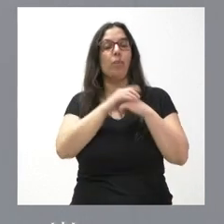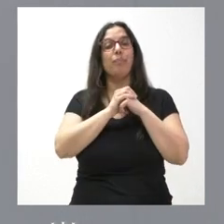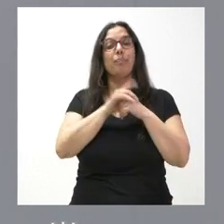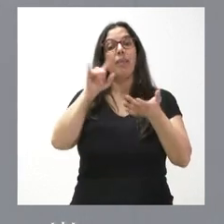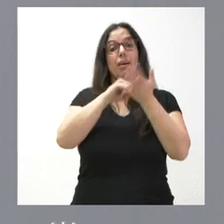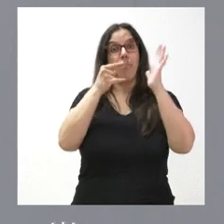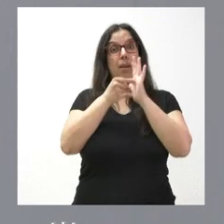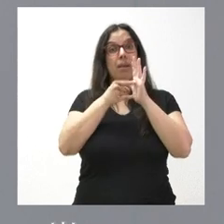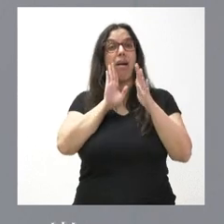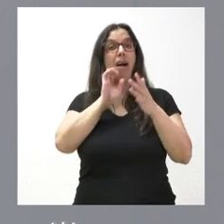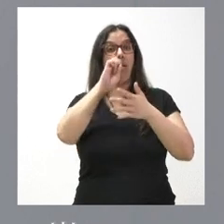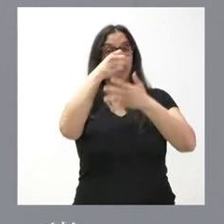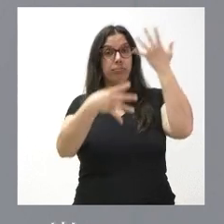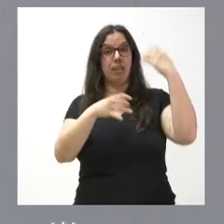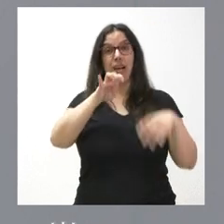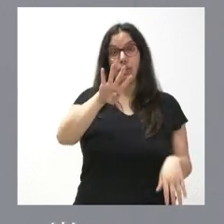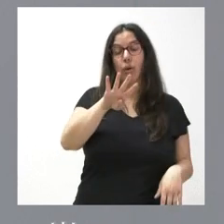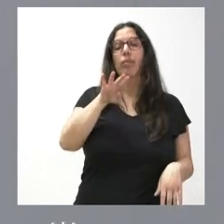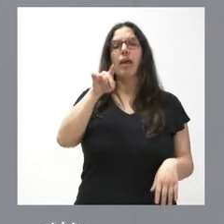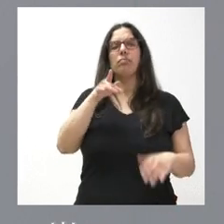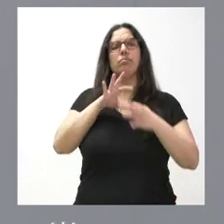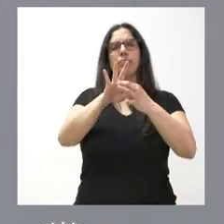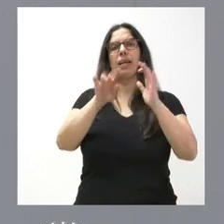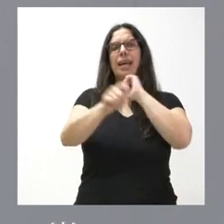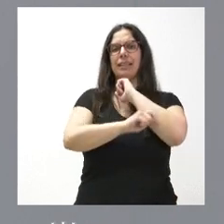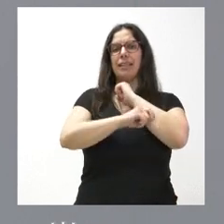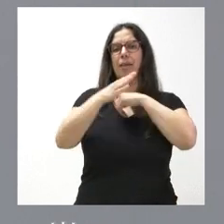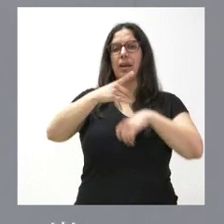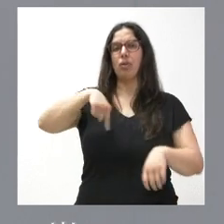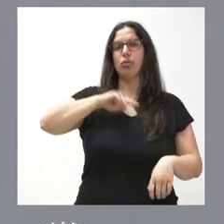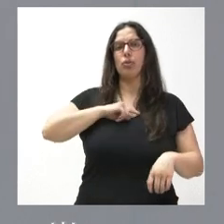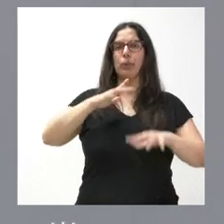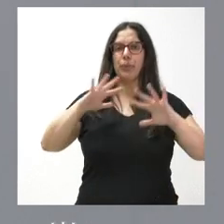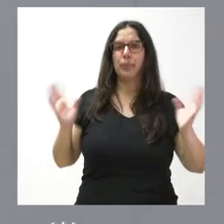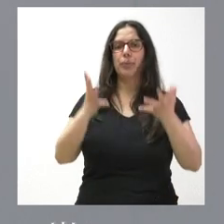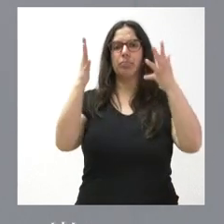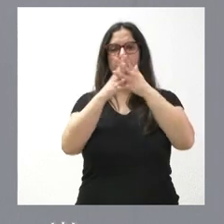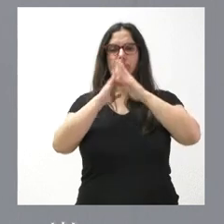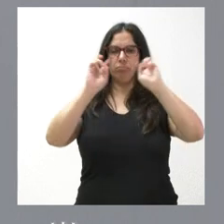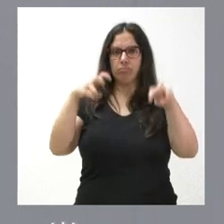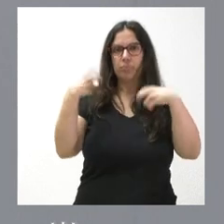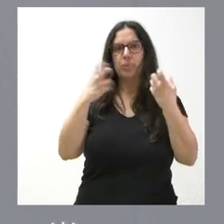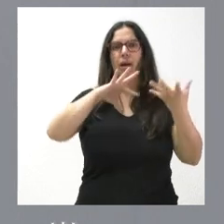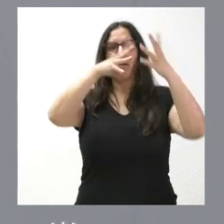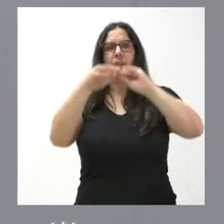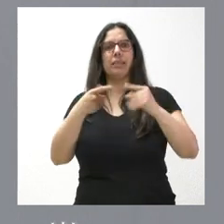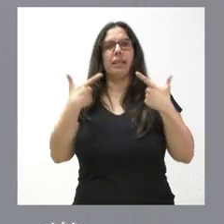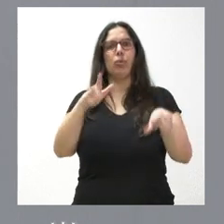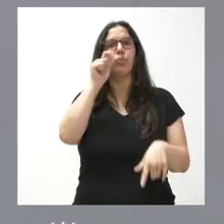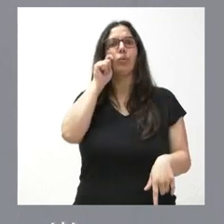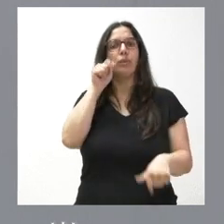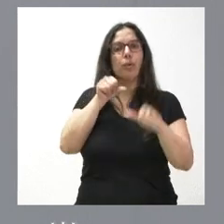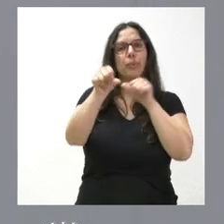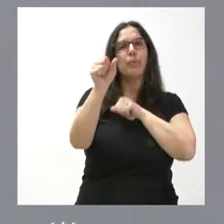responden a la estrategia de nuestra comunidad de favorecer la reestructuración y adaptación del sector turístico a los nuevos